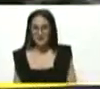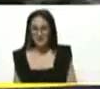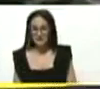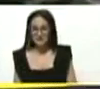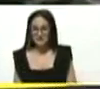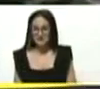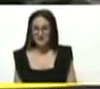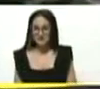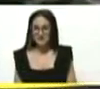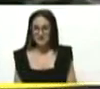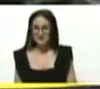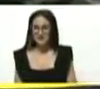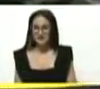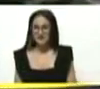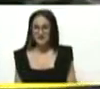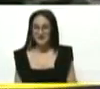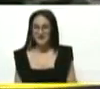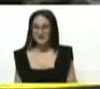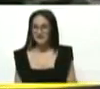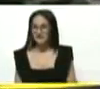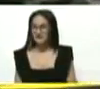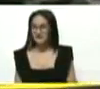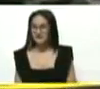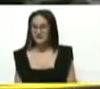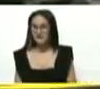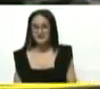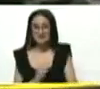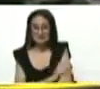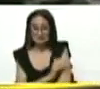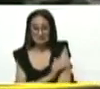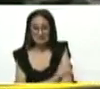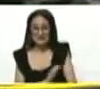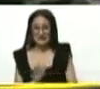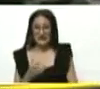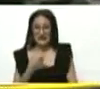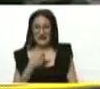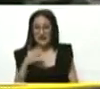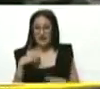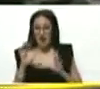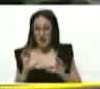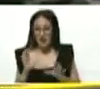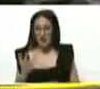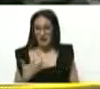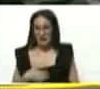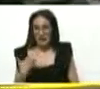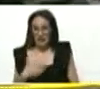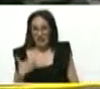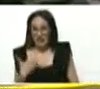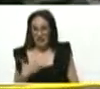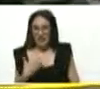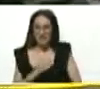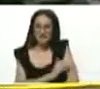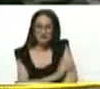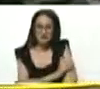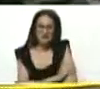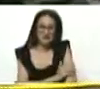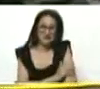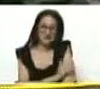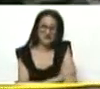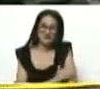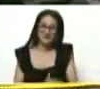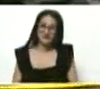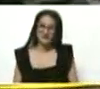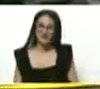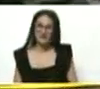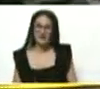Mira, le arde. Al escualidismo le arde cuando uno echa broma, cuando hace algún chiste, alguna cosa. Le arde, le